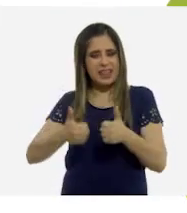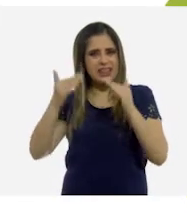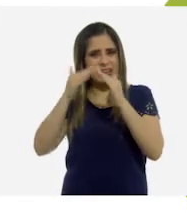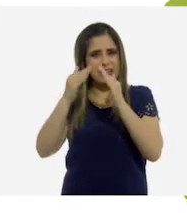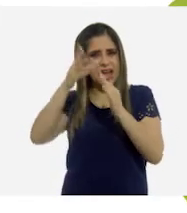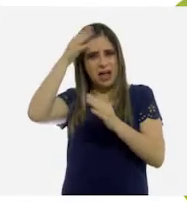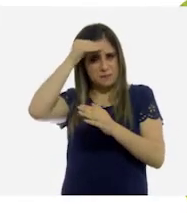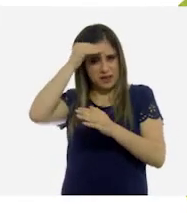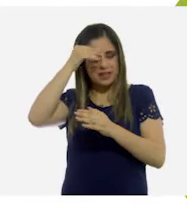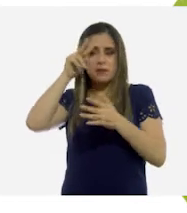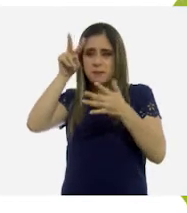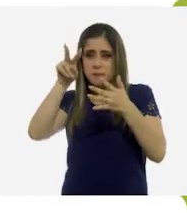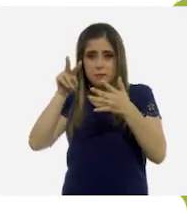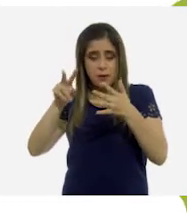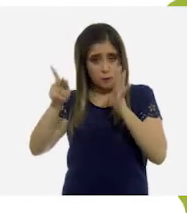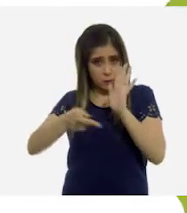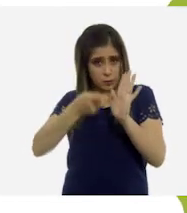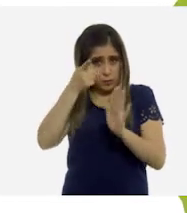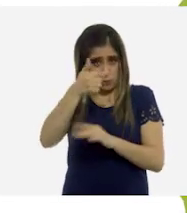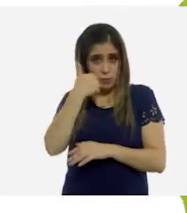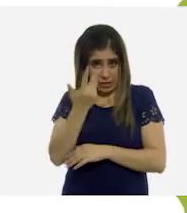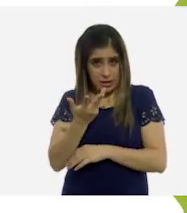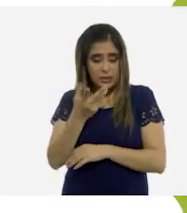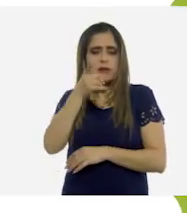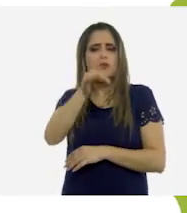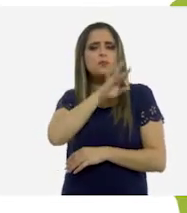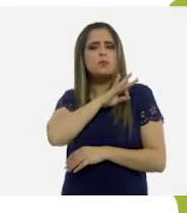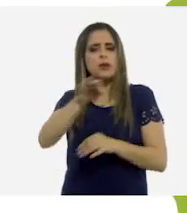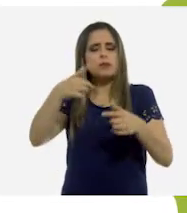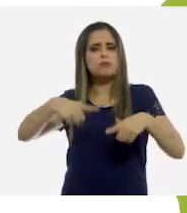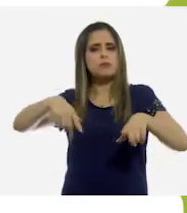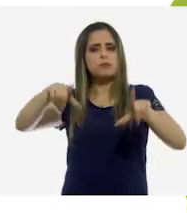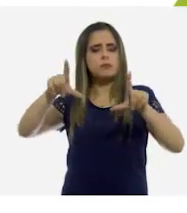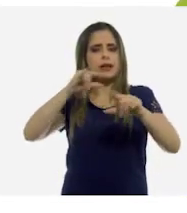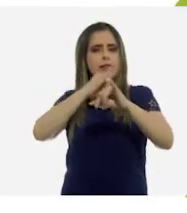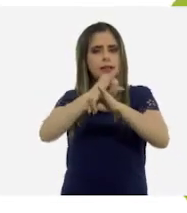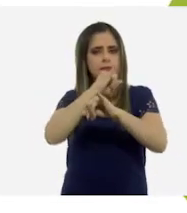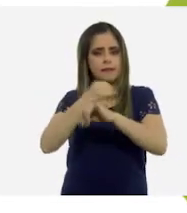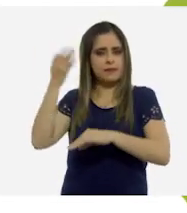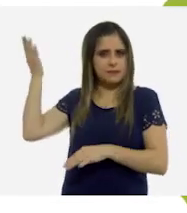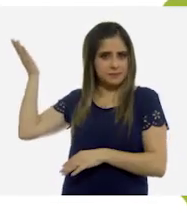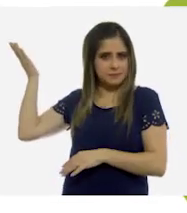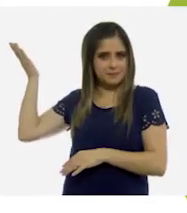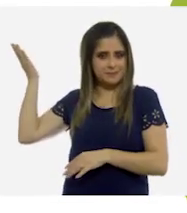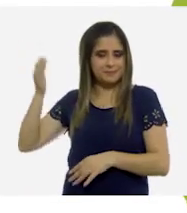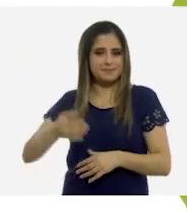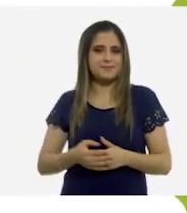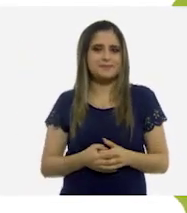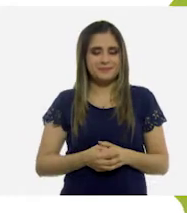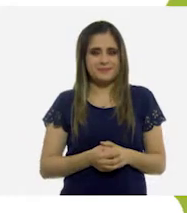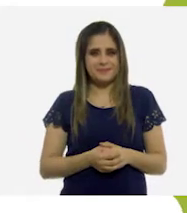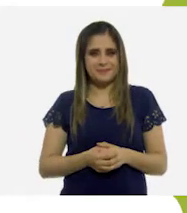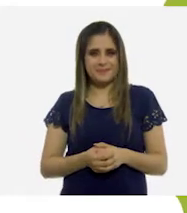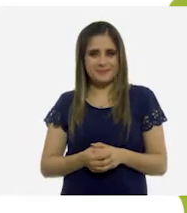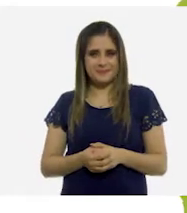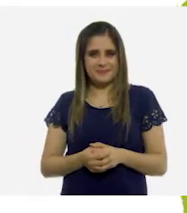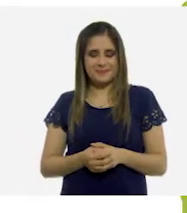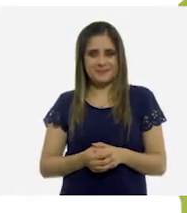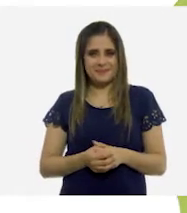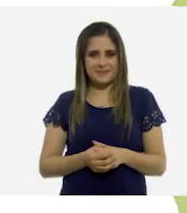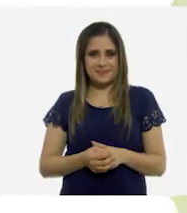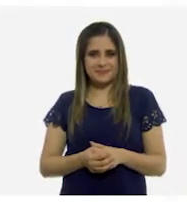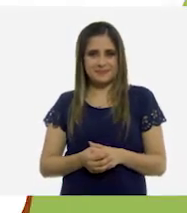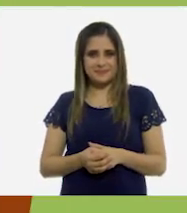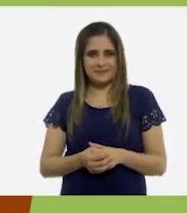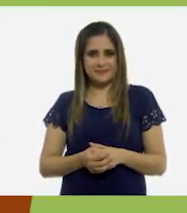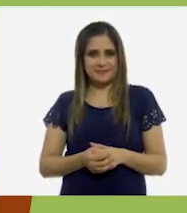en Casa, los puedes encontrar en la siguiente liga. Aprende en Casa.cep.gov.mx